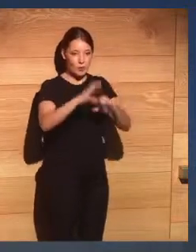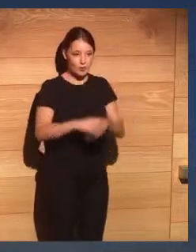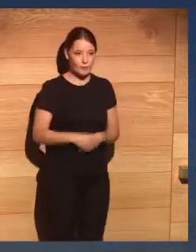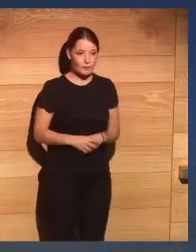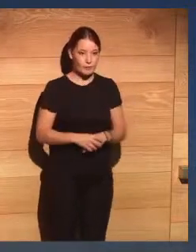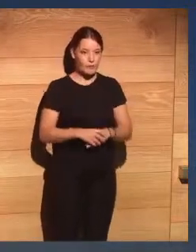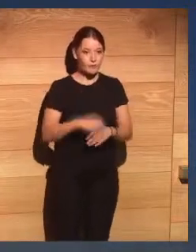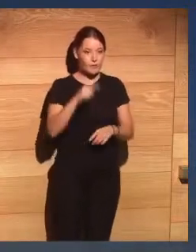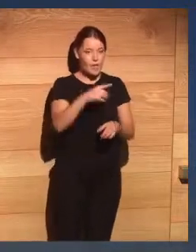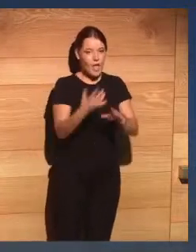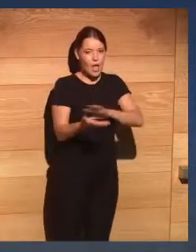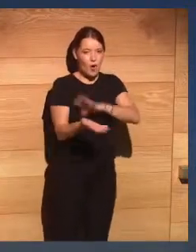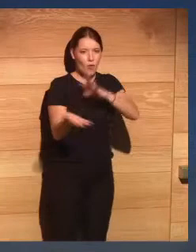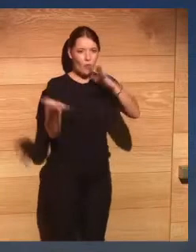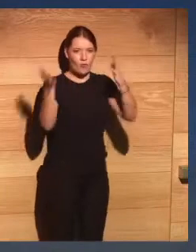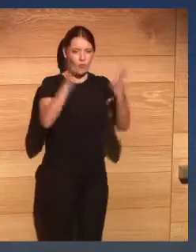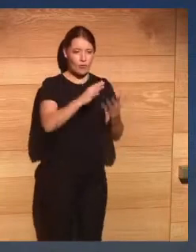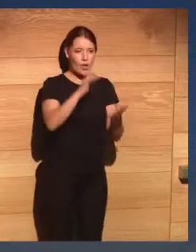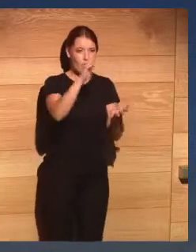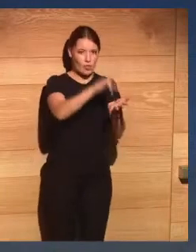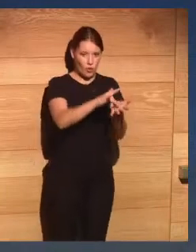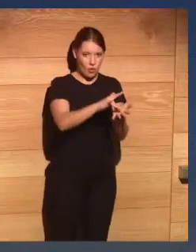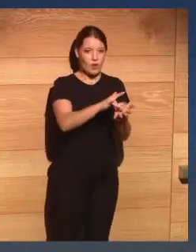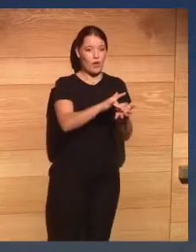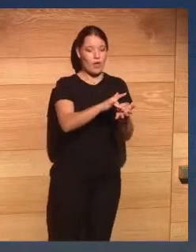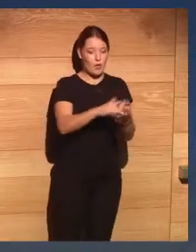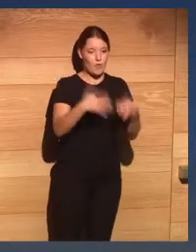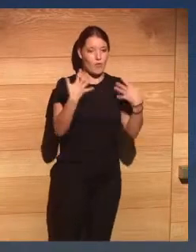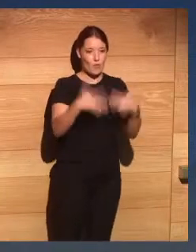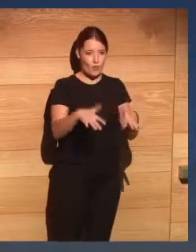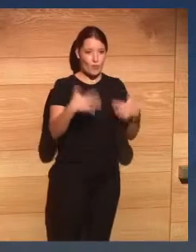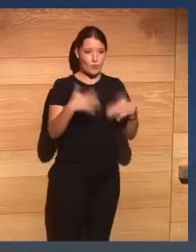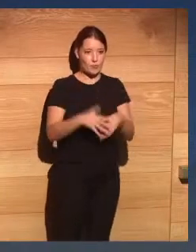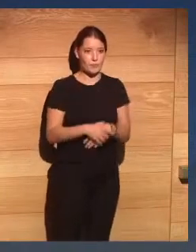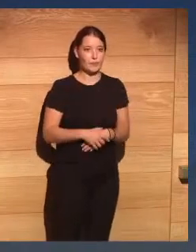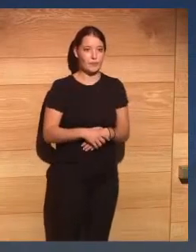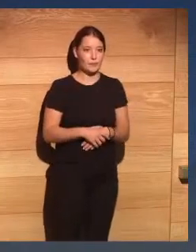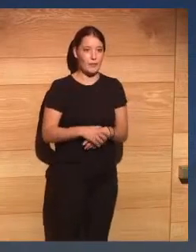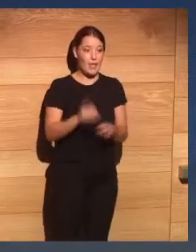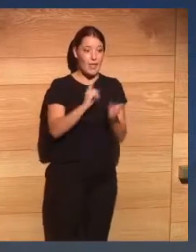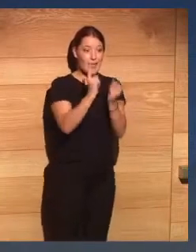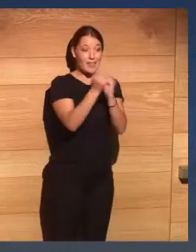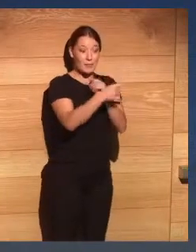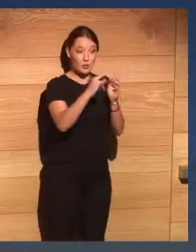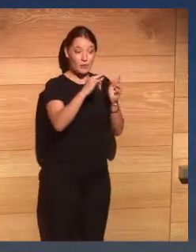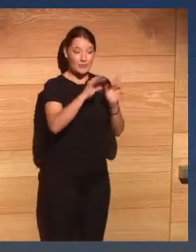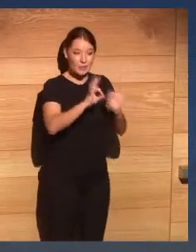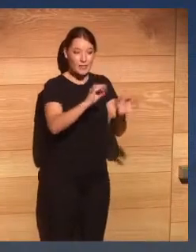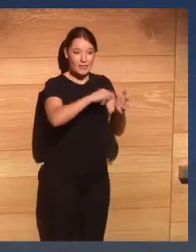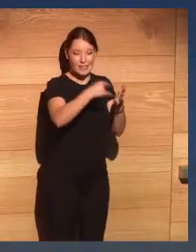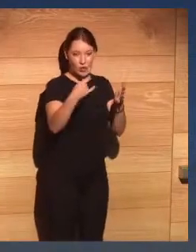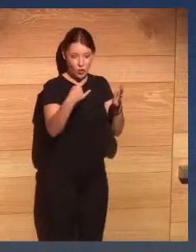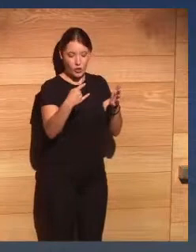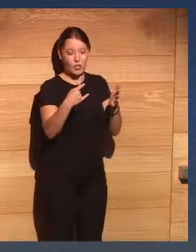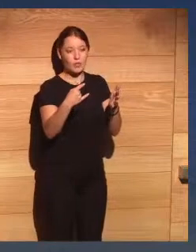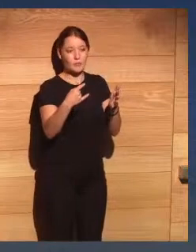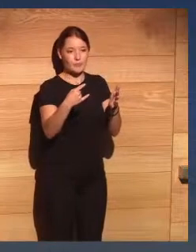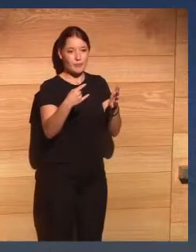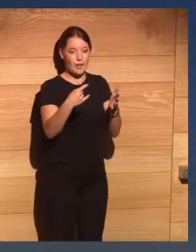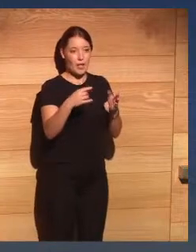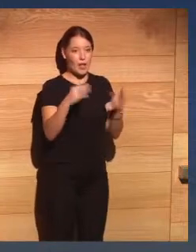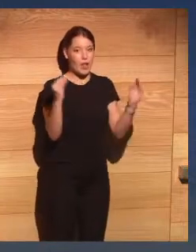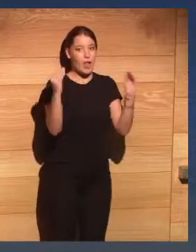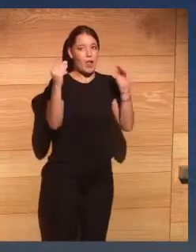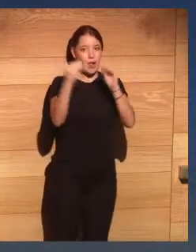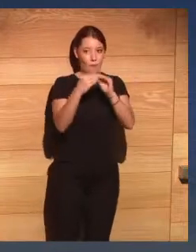tecnológica un cambio tecnológico de enorme calado pero el cambio tecnológico estarán de acuerdo conmigo que en sí mismo